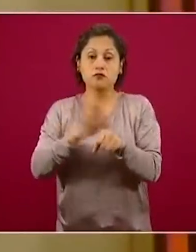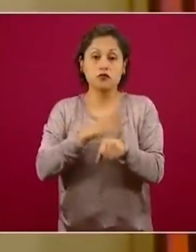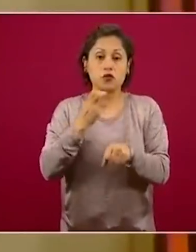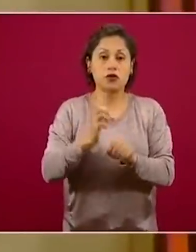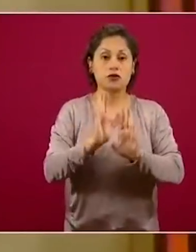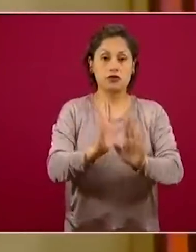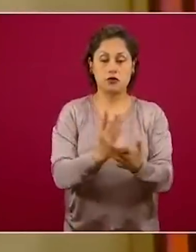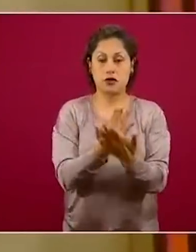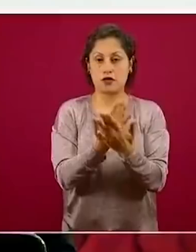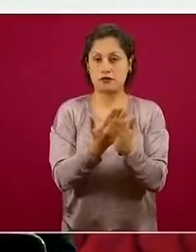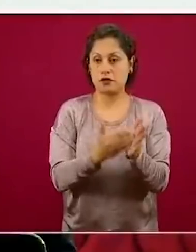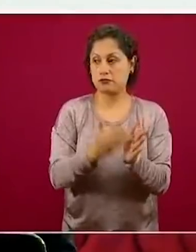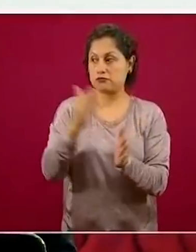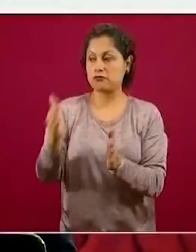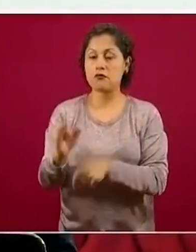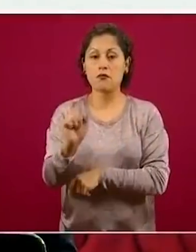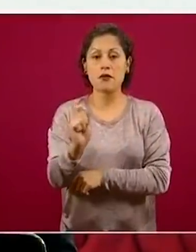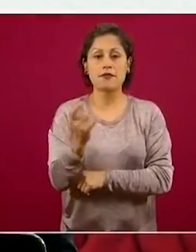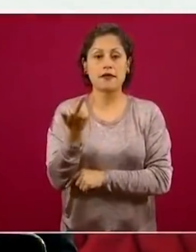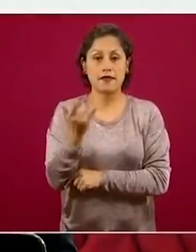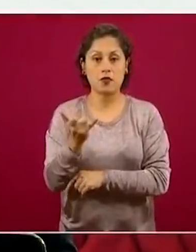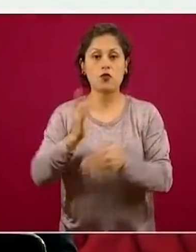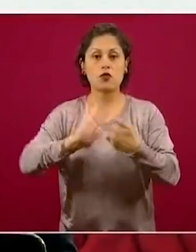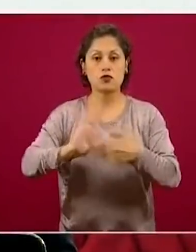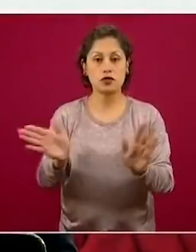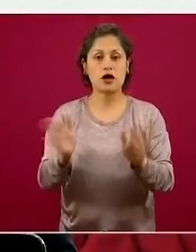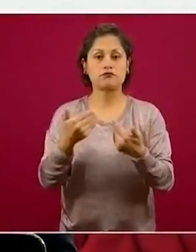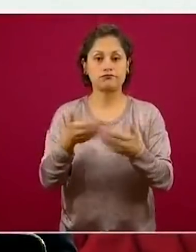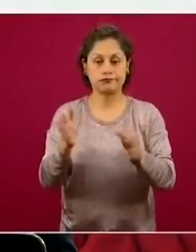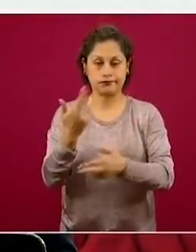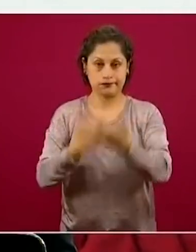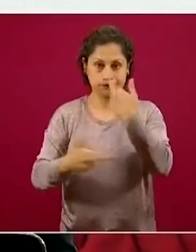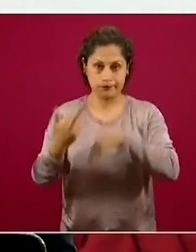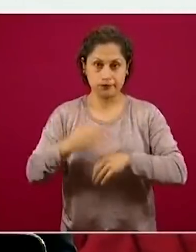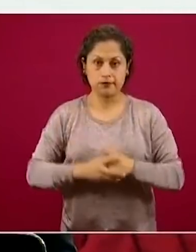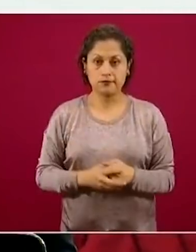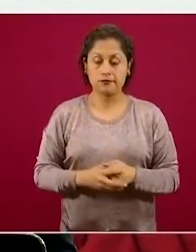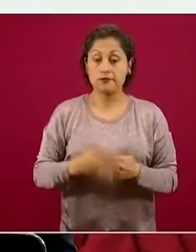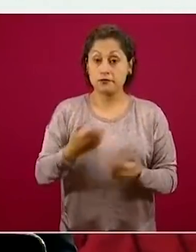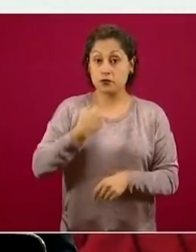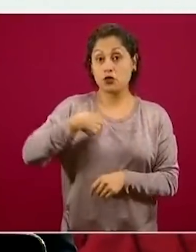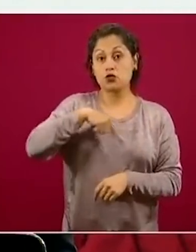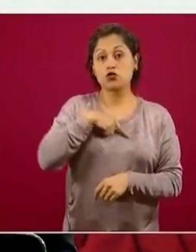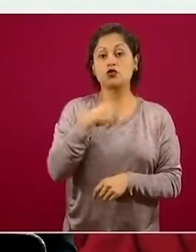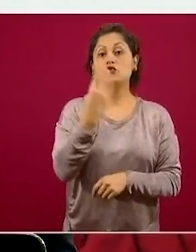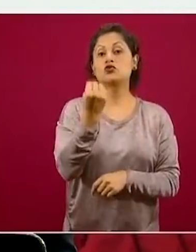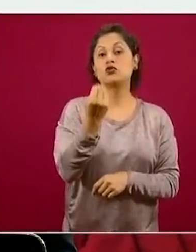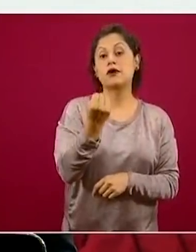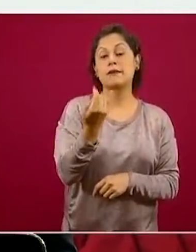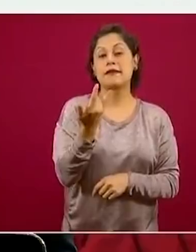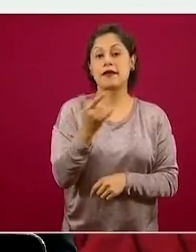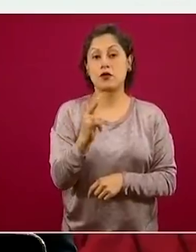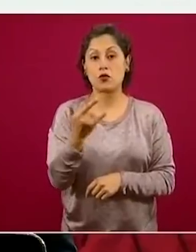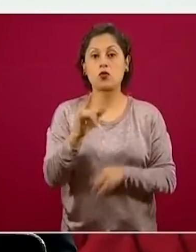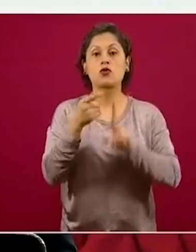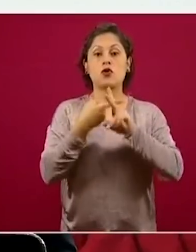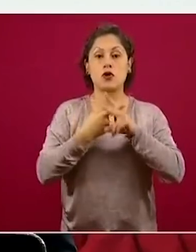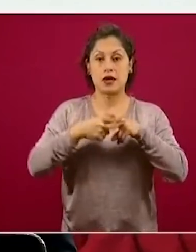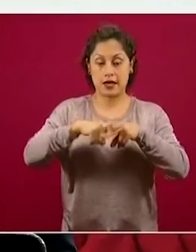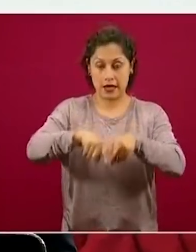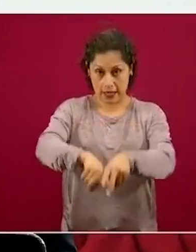20 de julio para poder hacer esa guía. Empezaremos el 9 de julio, abriremos las guarderías, será